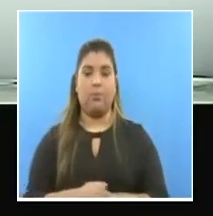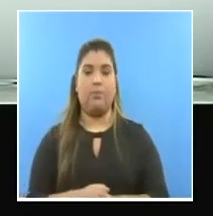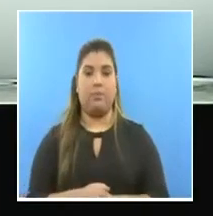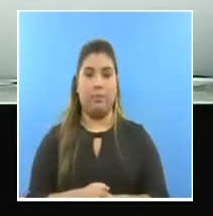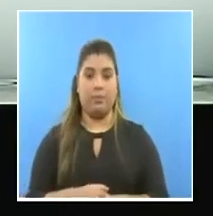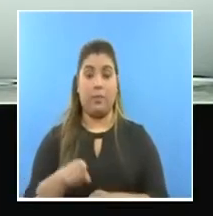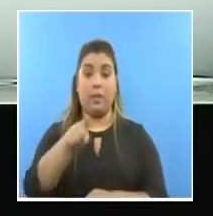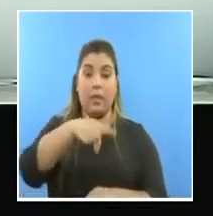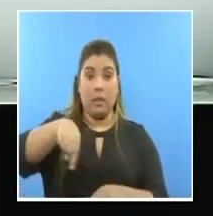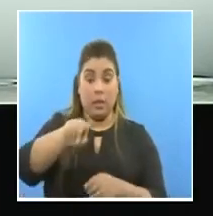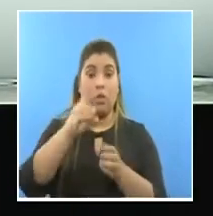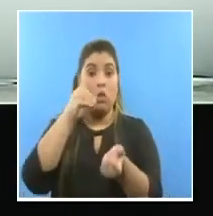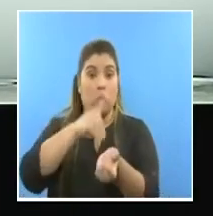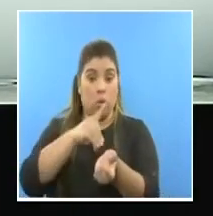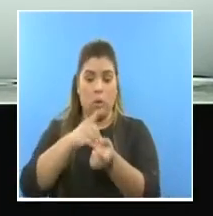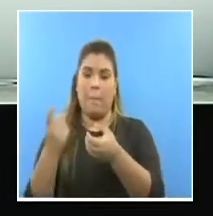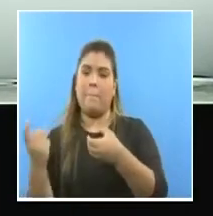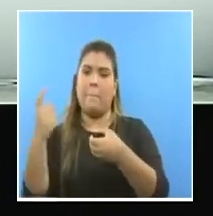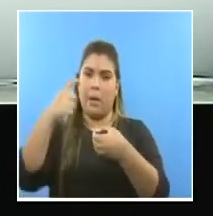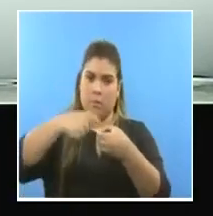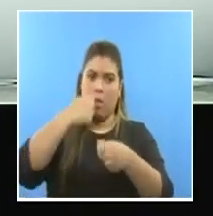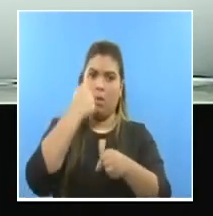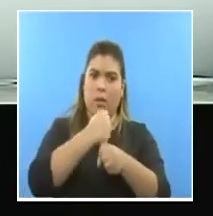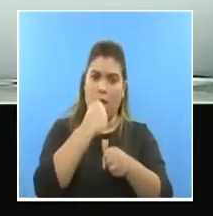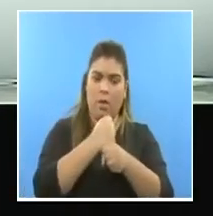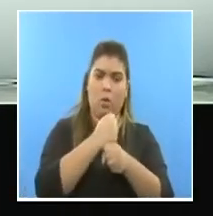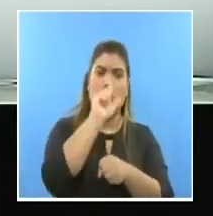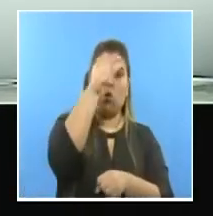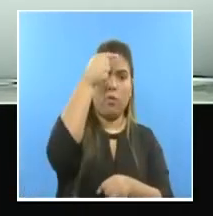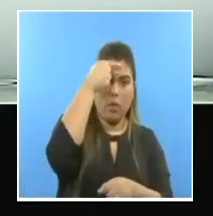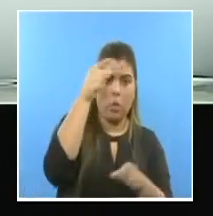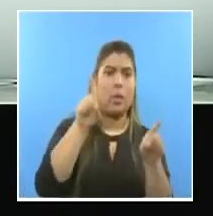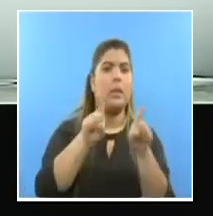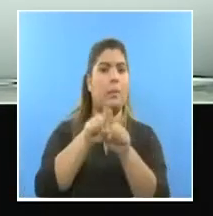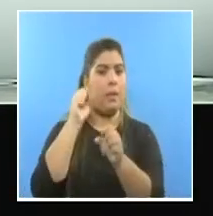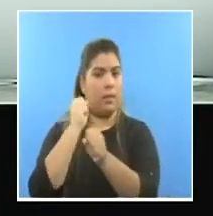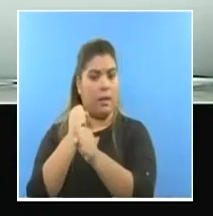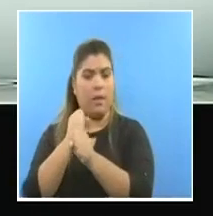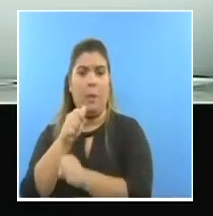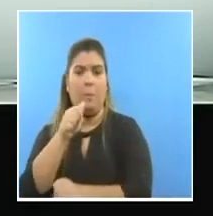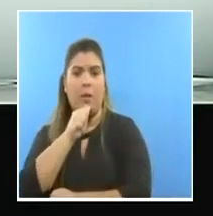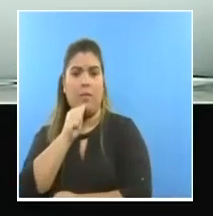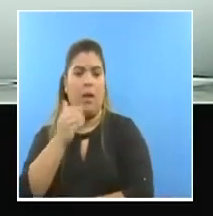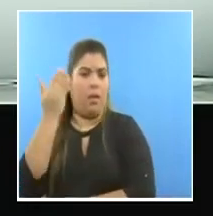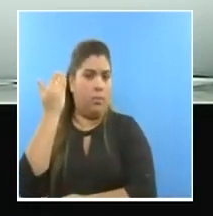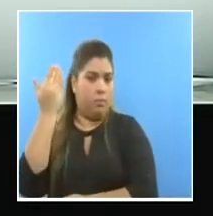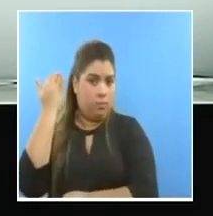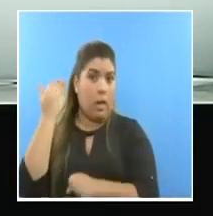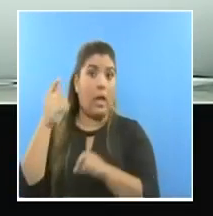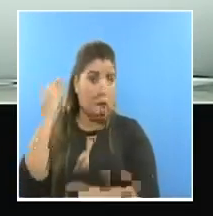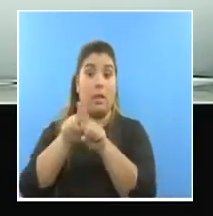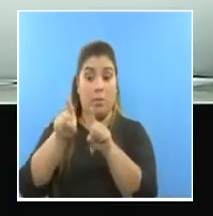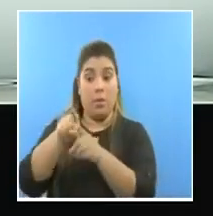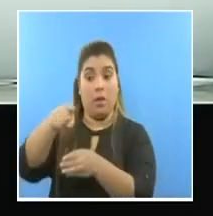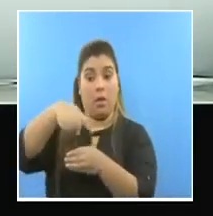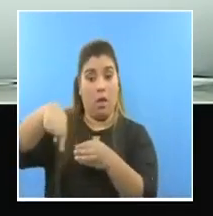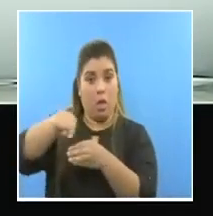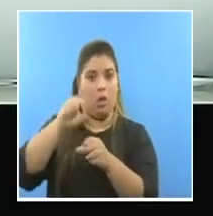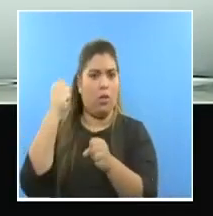Han participado tanto en el ámbito público como privado, y también en temas de investigación.